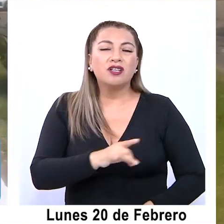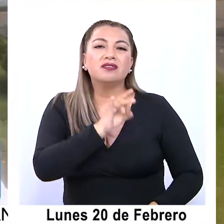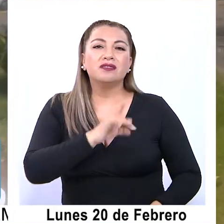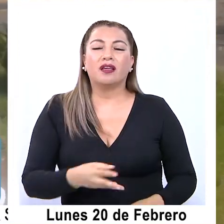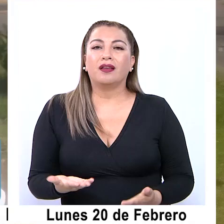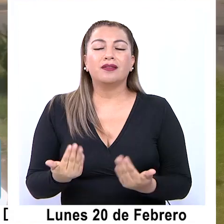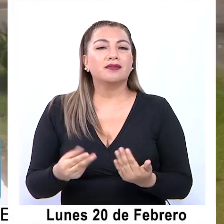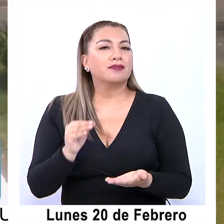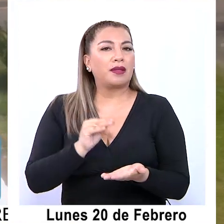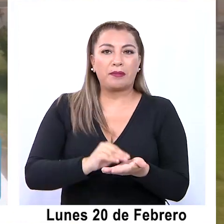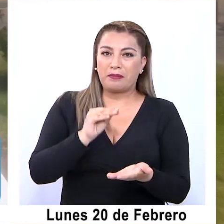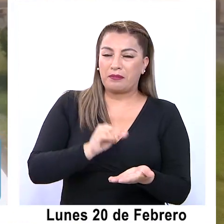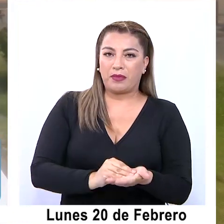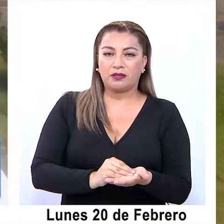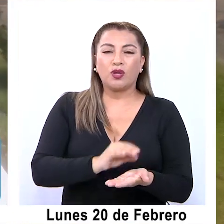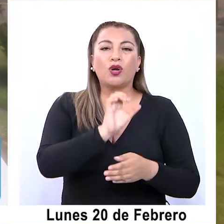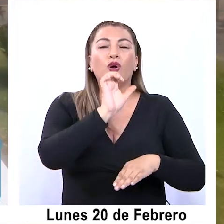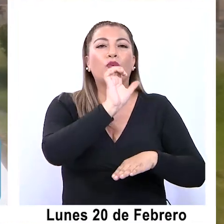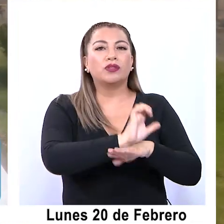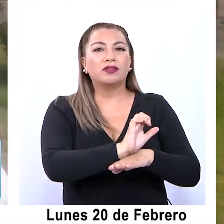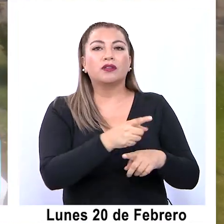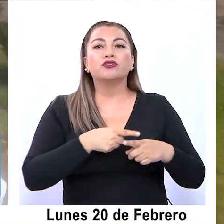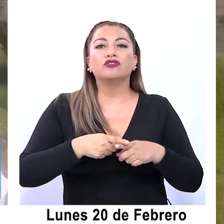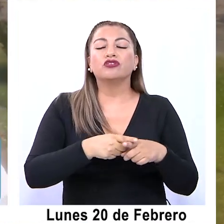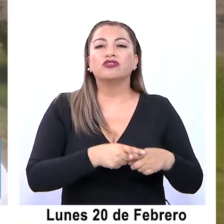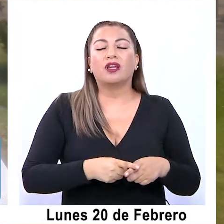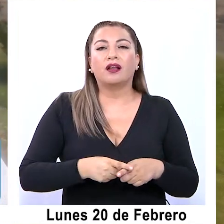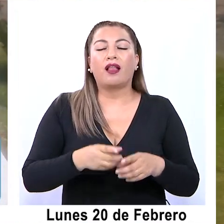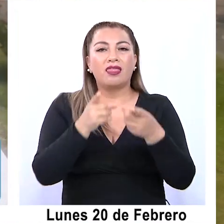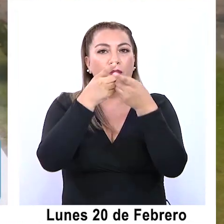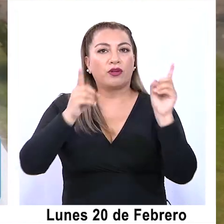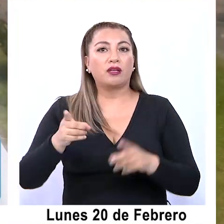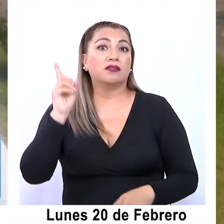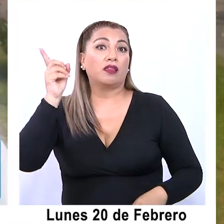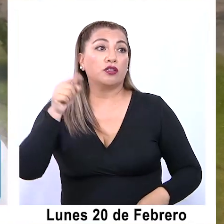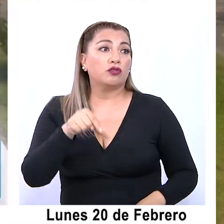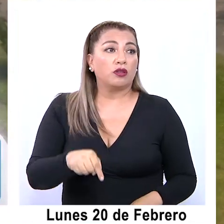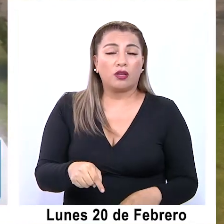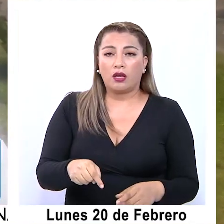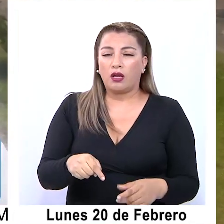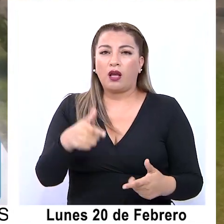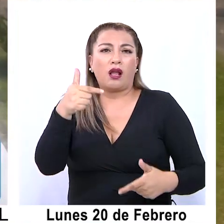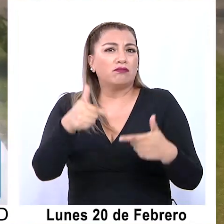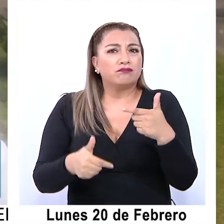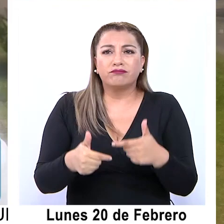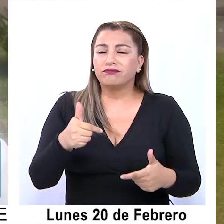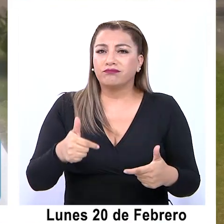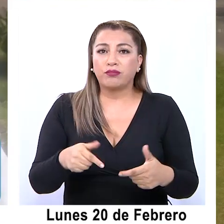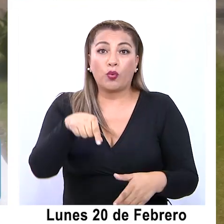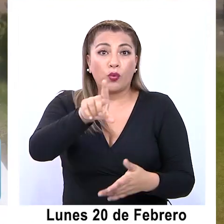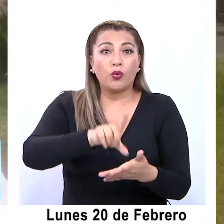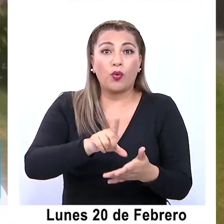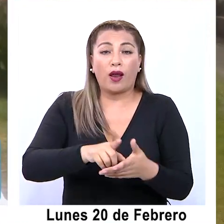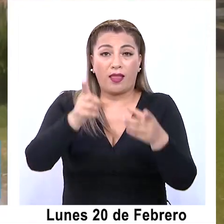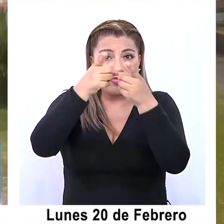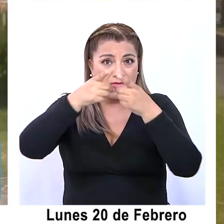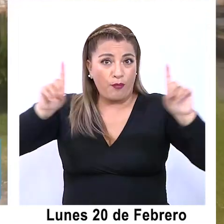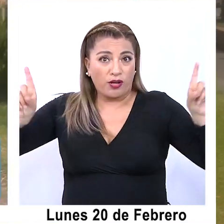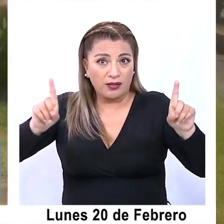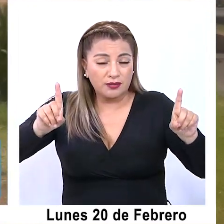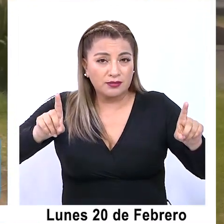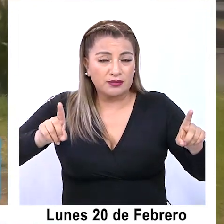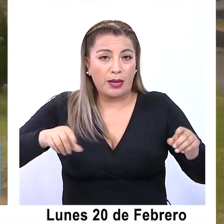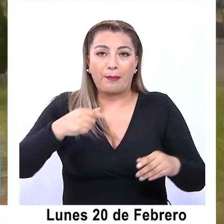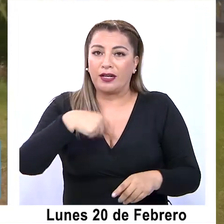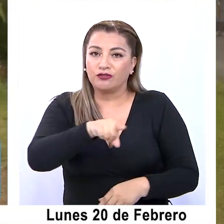demanda y necesita un Estado social democrático de derechos. Hoy día cuando la política nos abre un espacio en este sistema democrático para poder